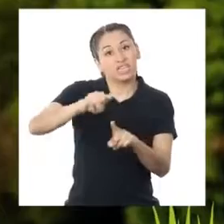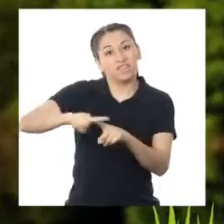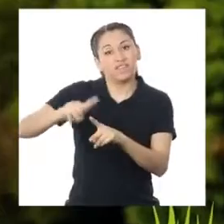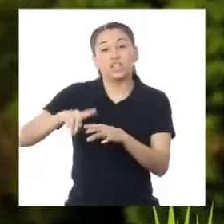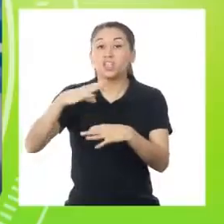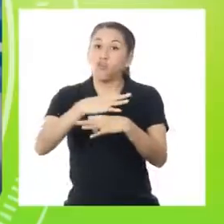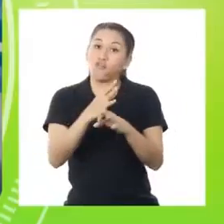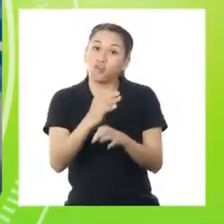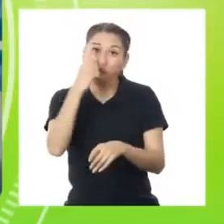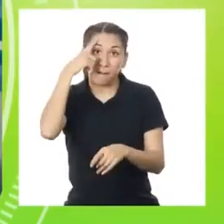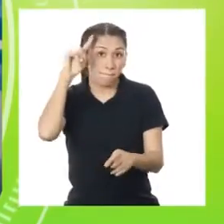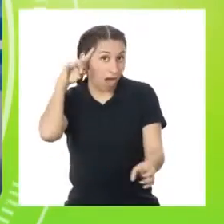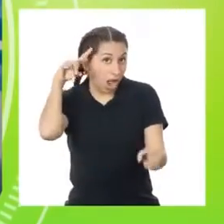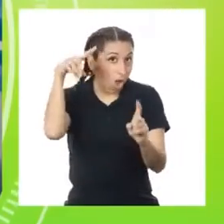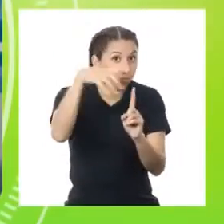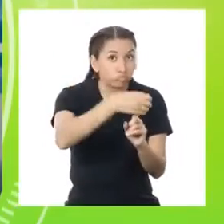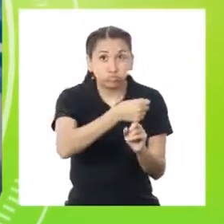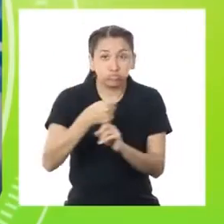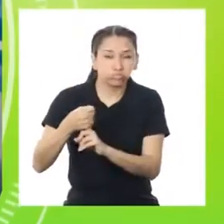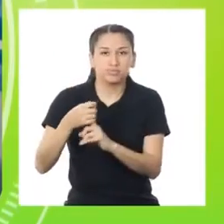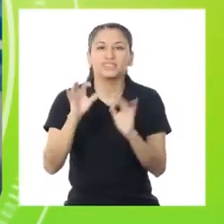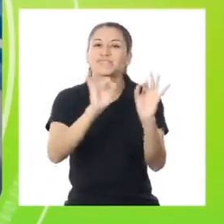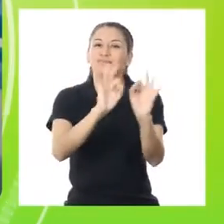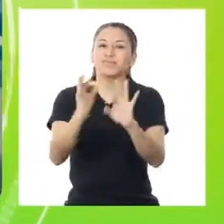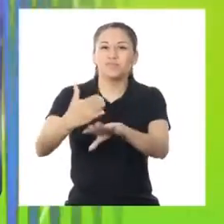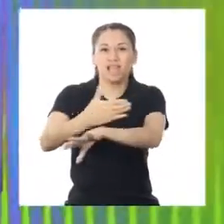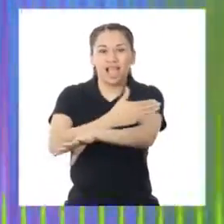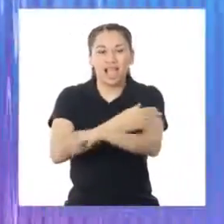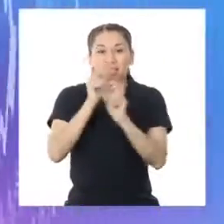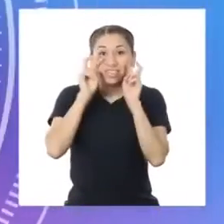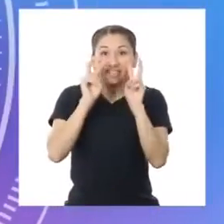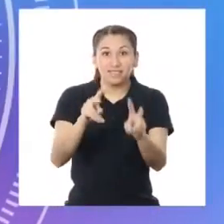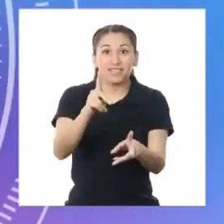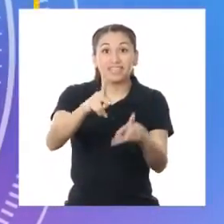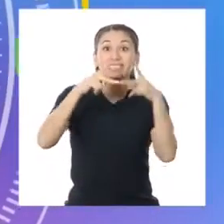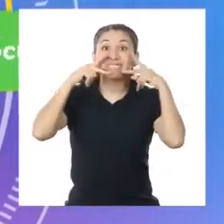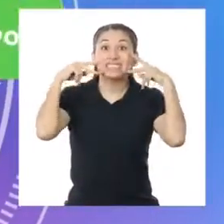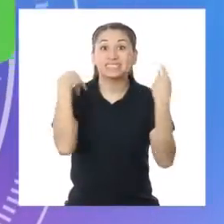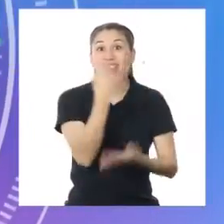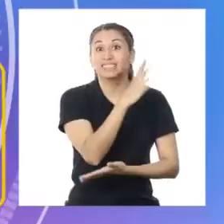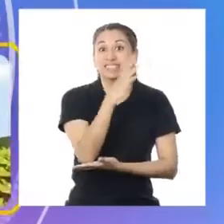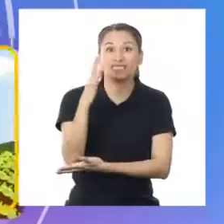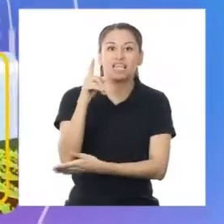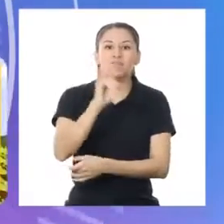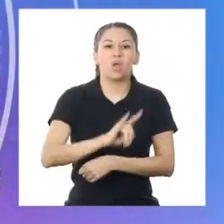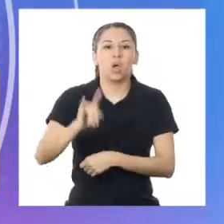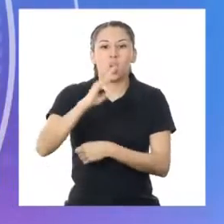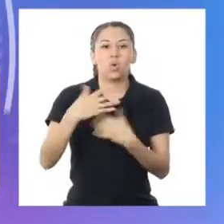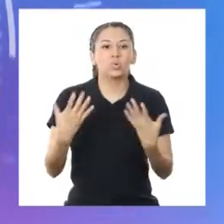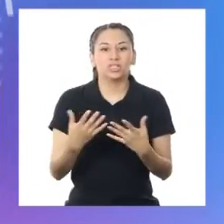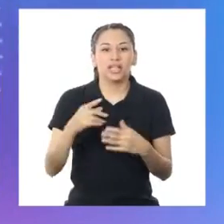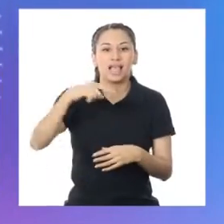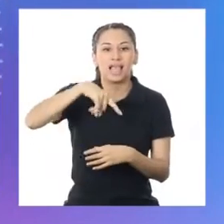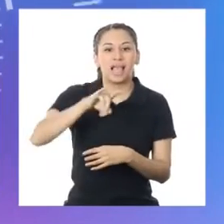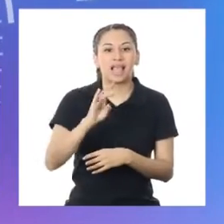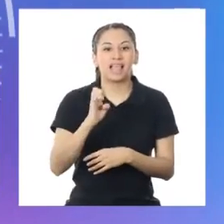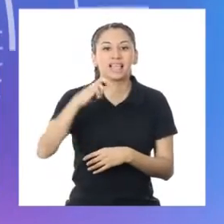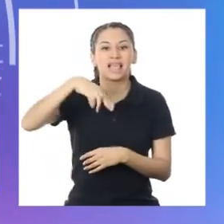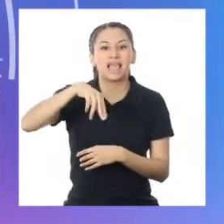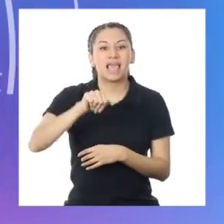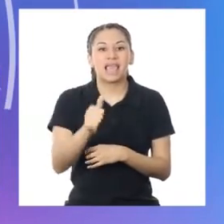lograrlo. Como acabamos de ver, en la selva utilizan técnicas como la quema